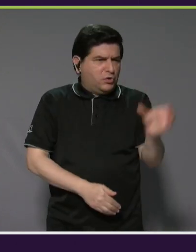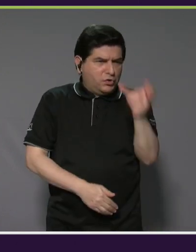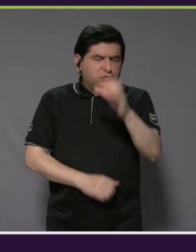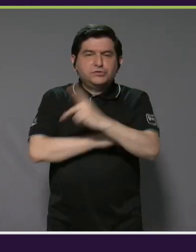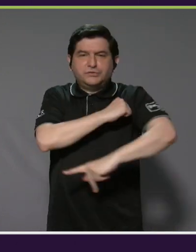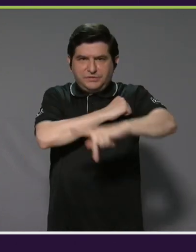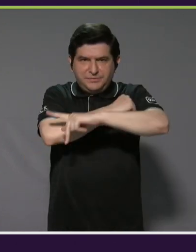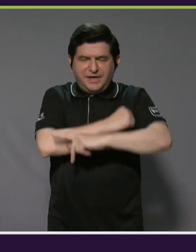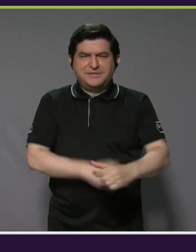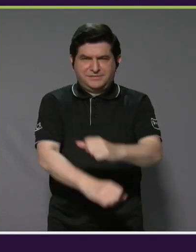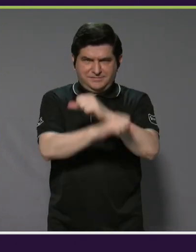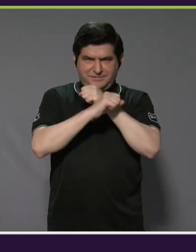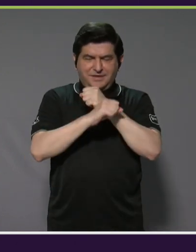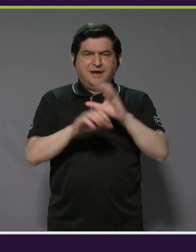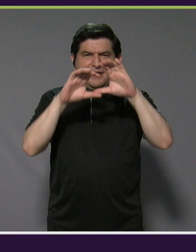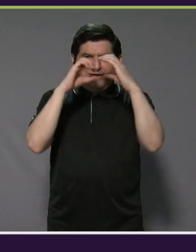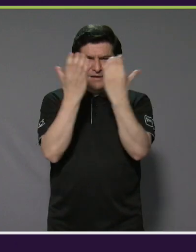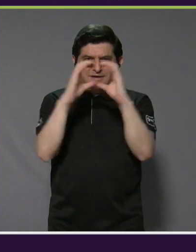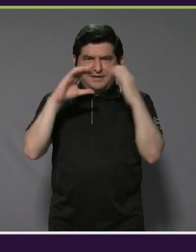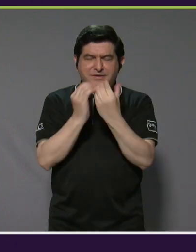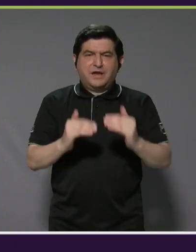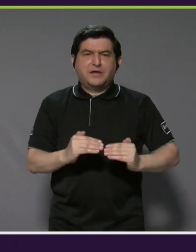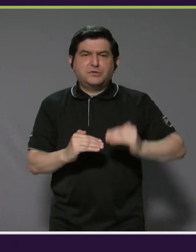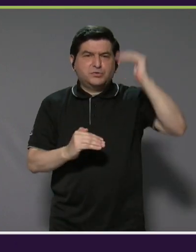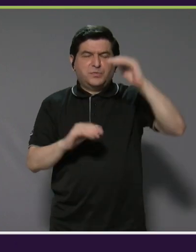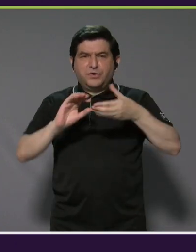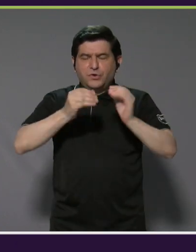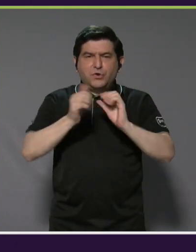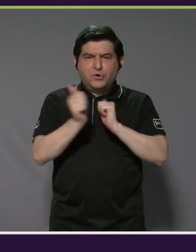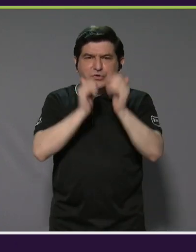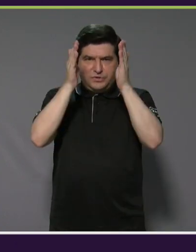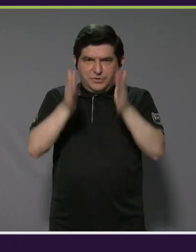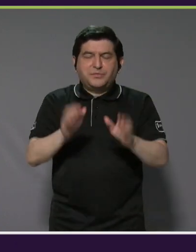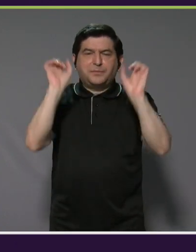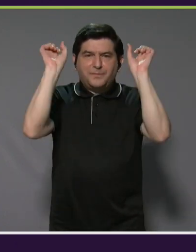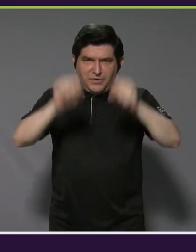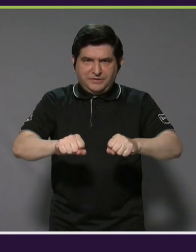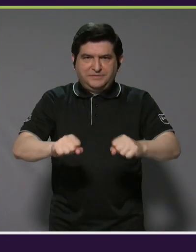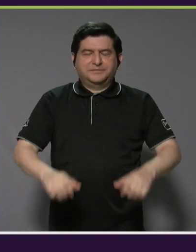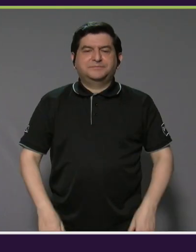países para asegurarnos de clasificar a la mayor cantidad de atletas que podamos.